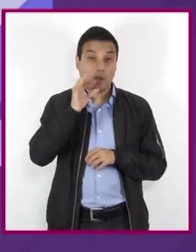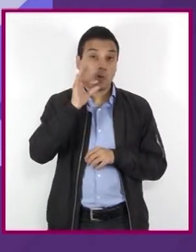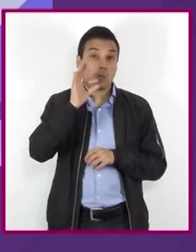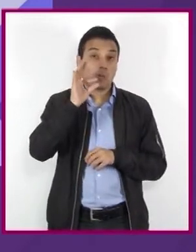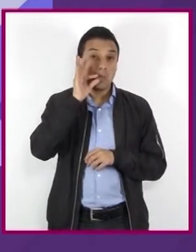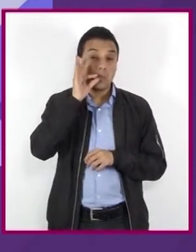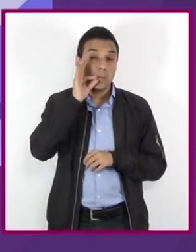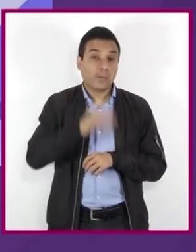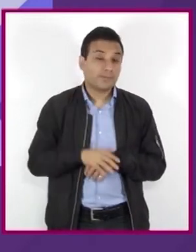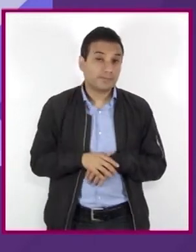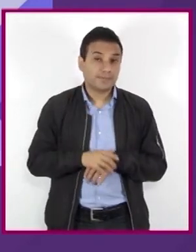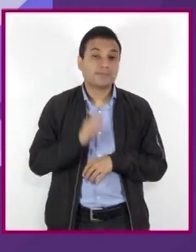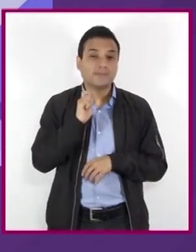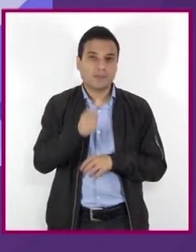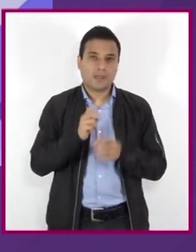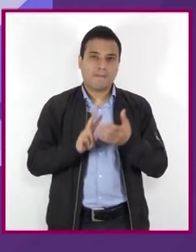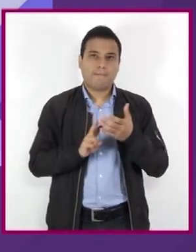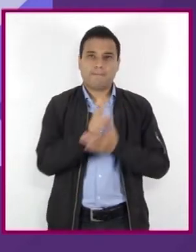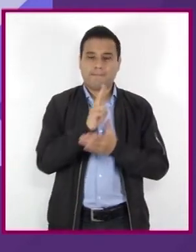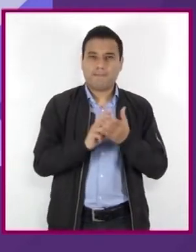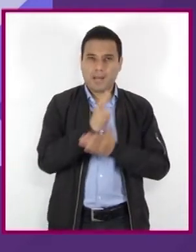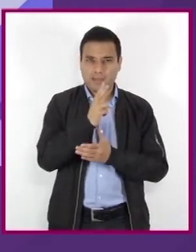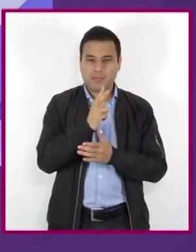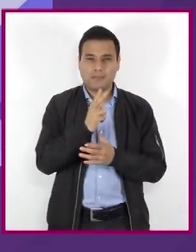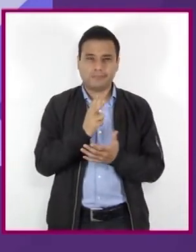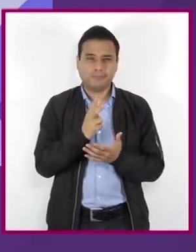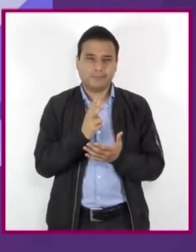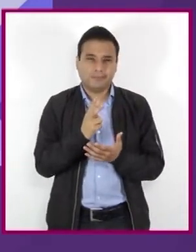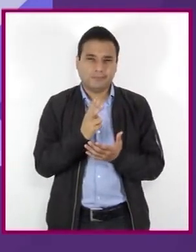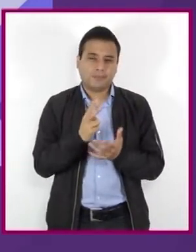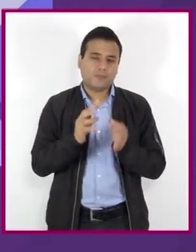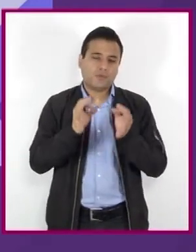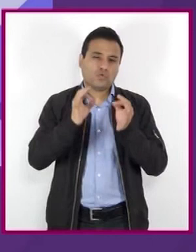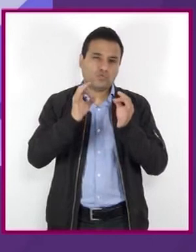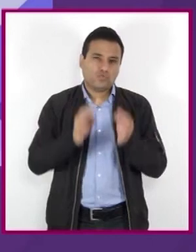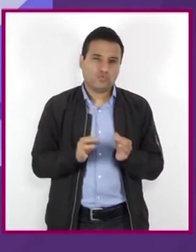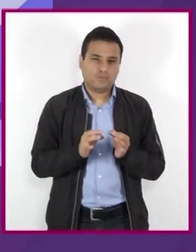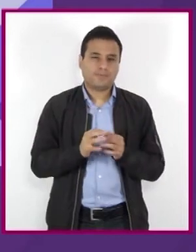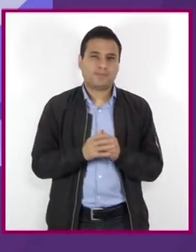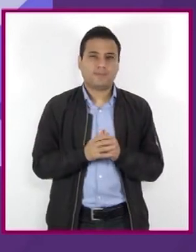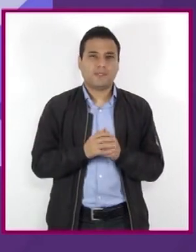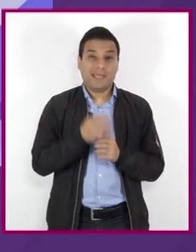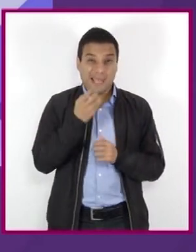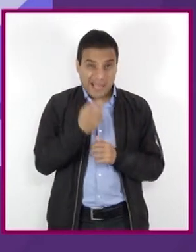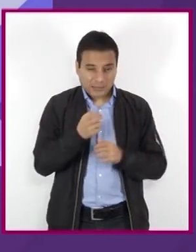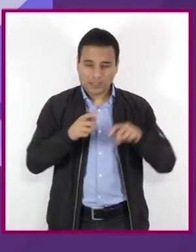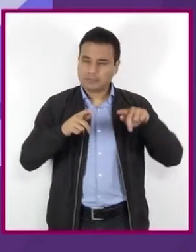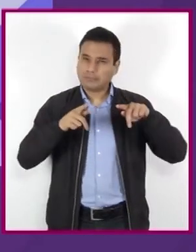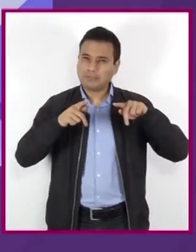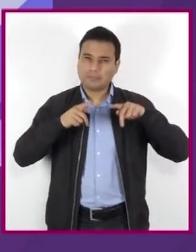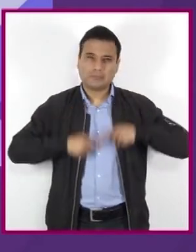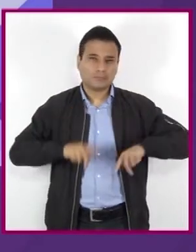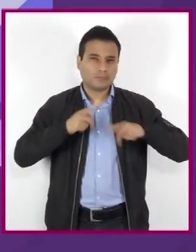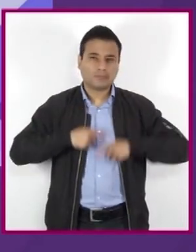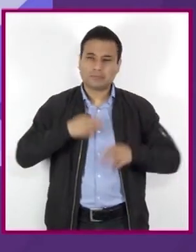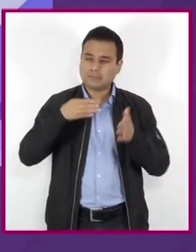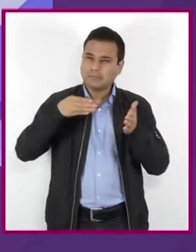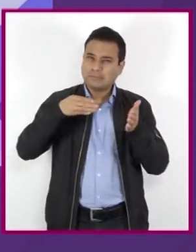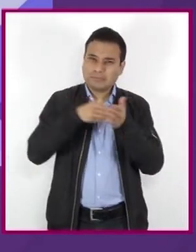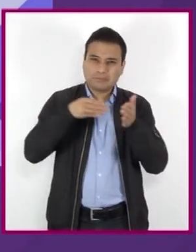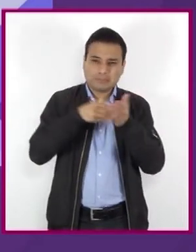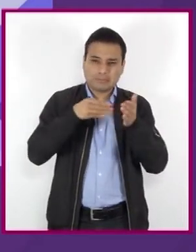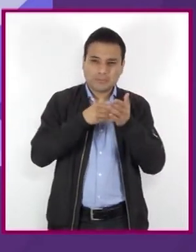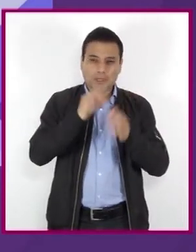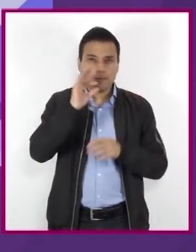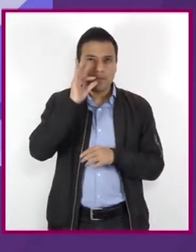sativa es una planta con propiedades psicoactivas y la droga ilegal más consumida en el mundo. La marihuana